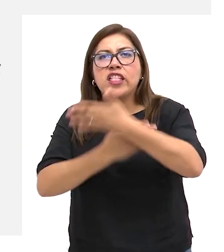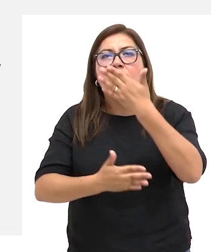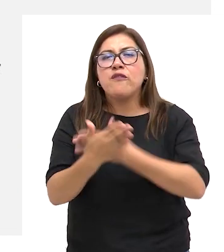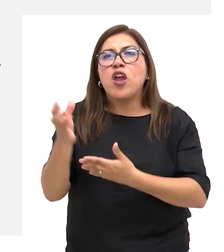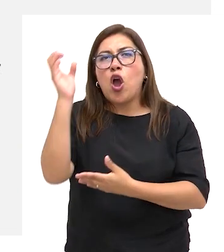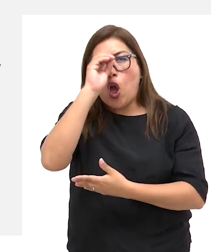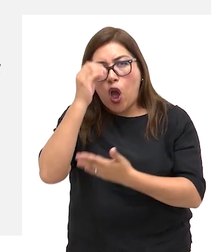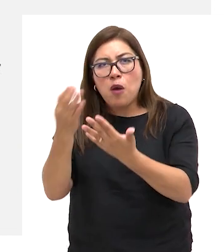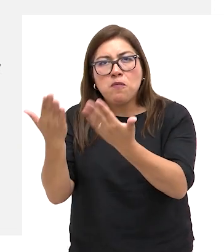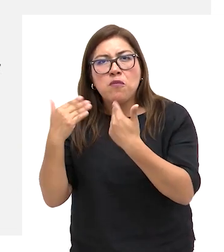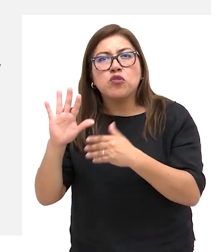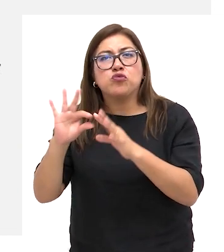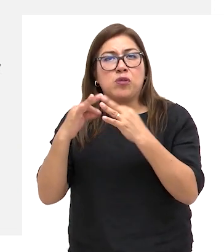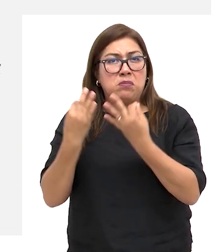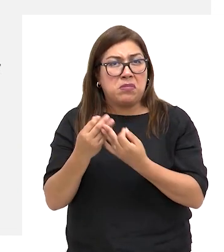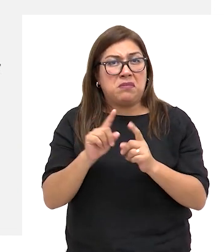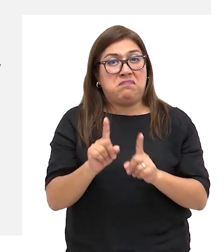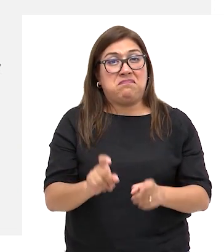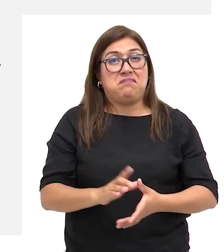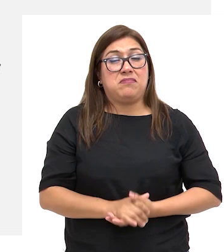discapacidad y sus familias?